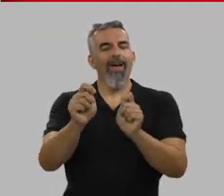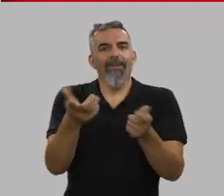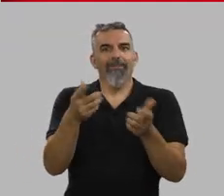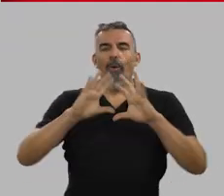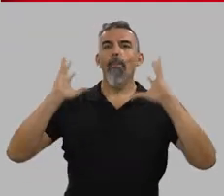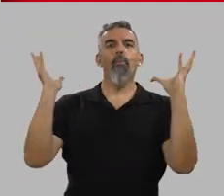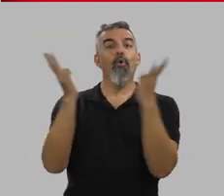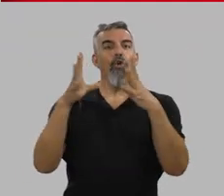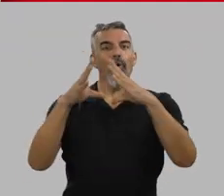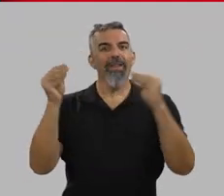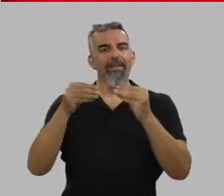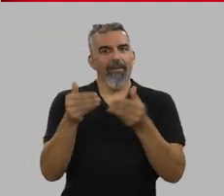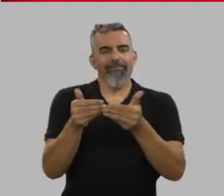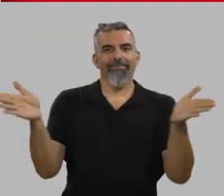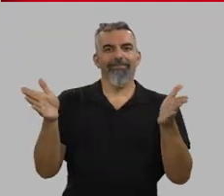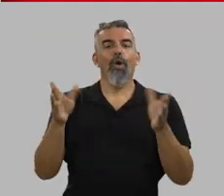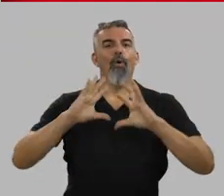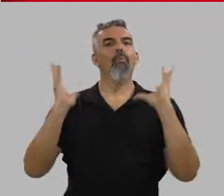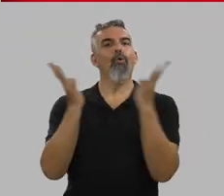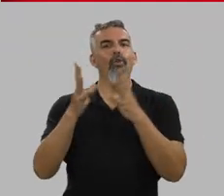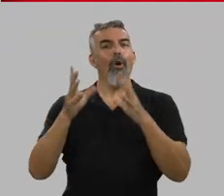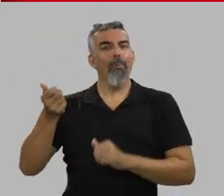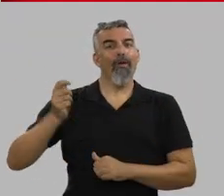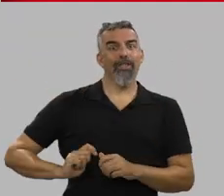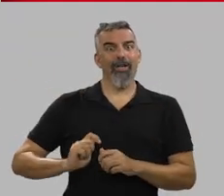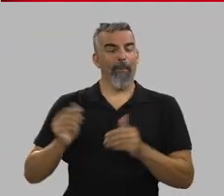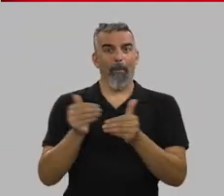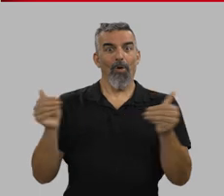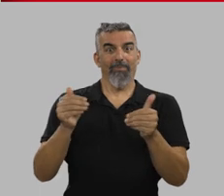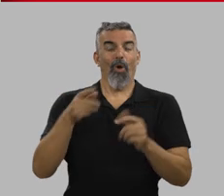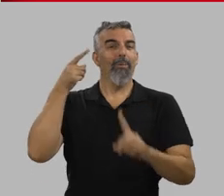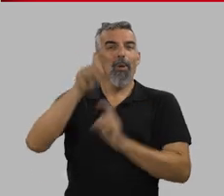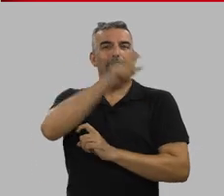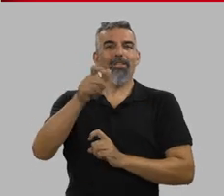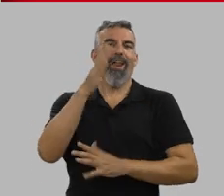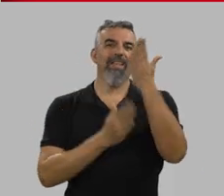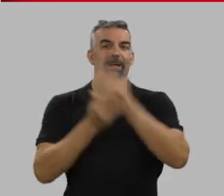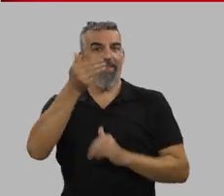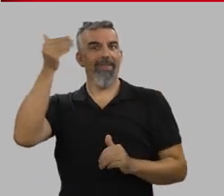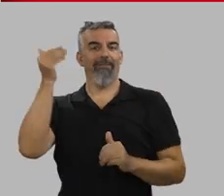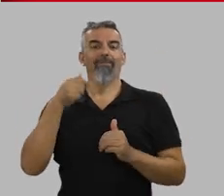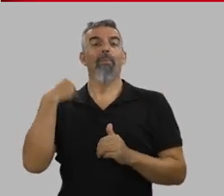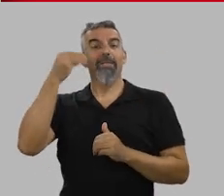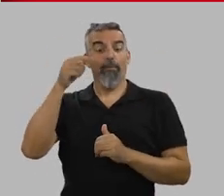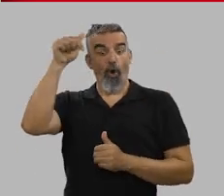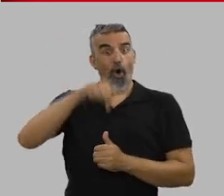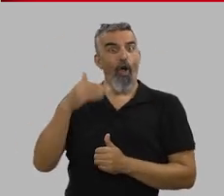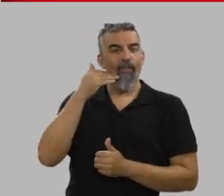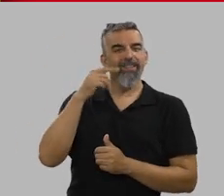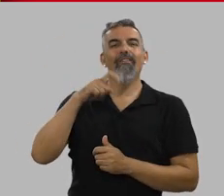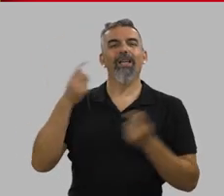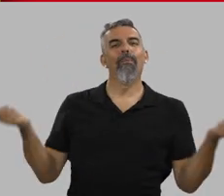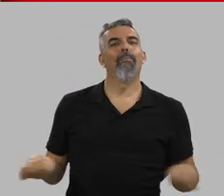Este curso te permitirá abrirte a un mundo universitario y profesional completamente pionero para personas con discapacidad